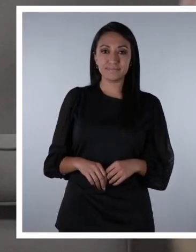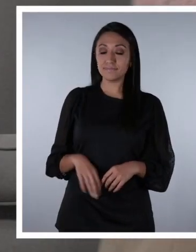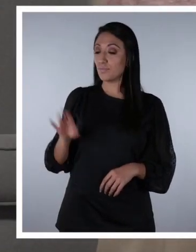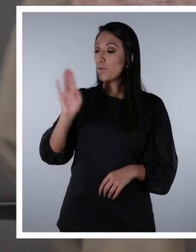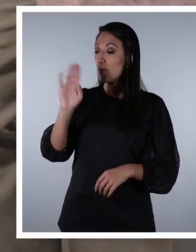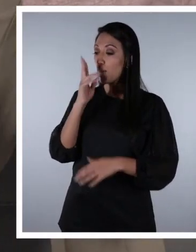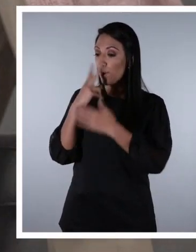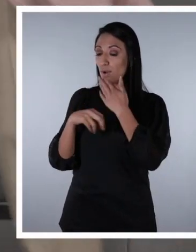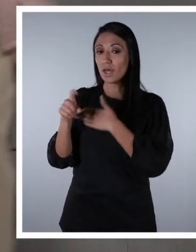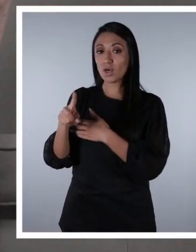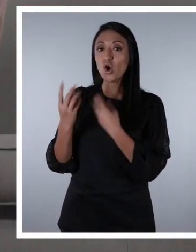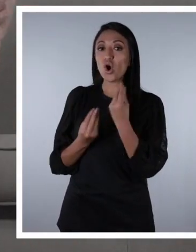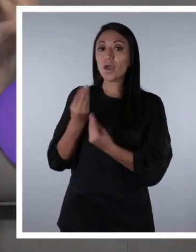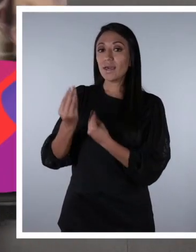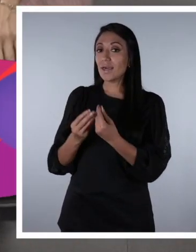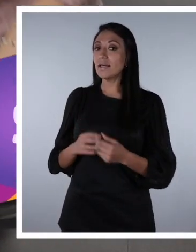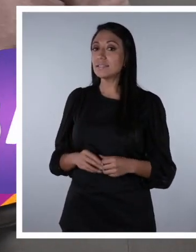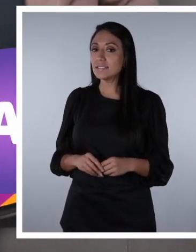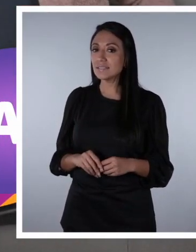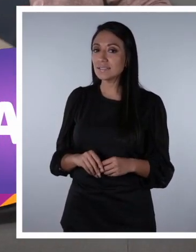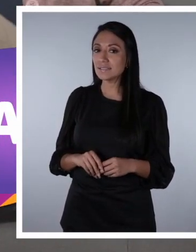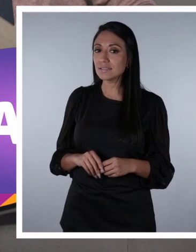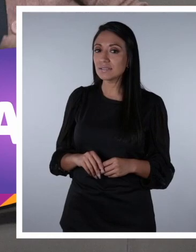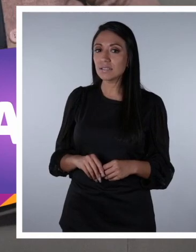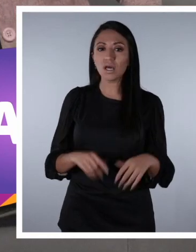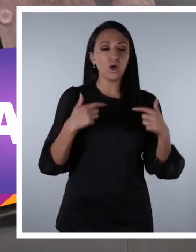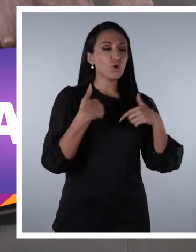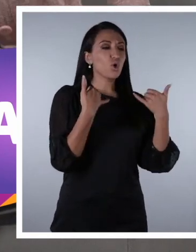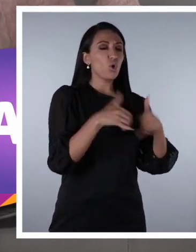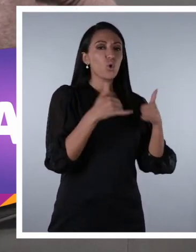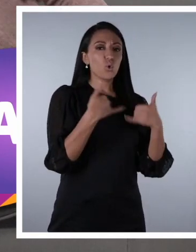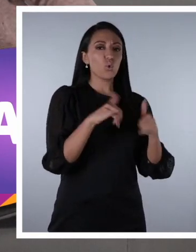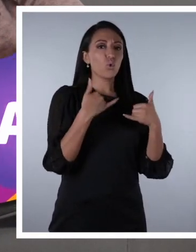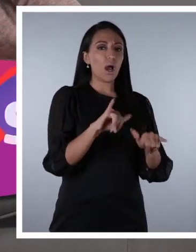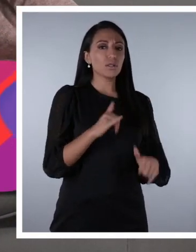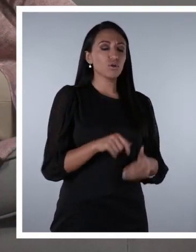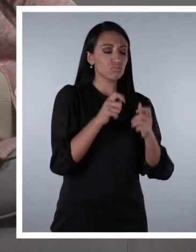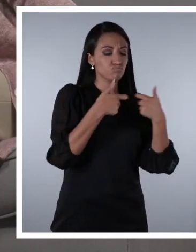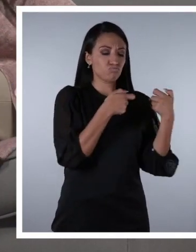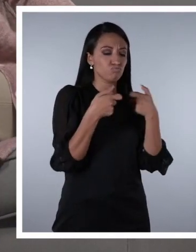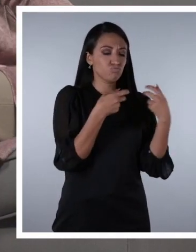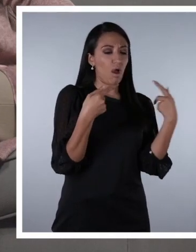Hola, mi amor. ¿Qué estás haciendo? Estoy jugando a las guerritas.